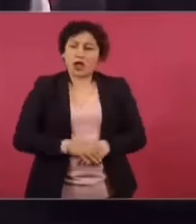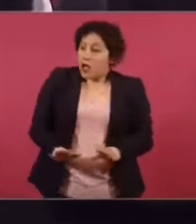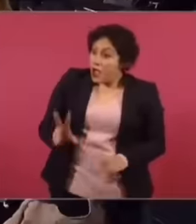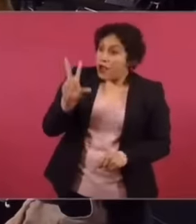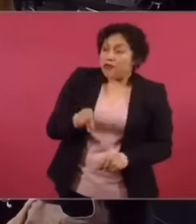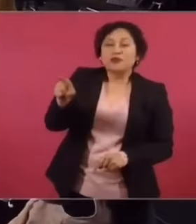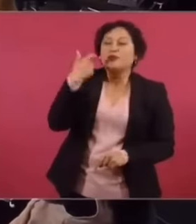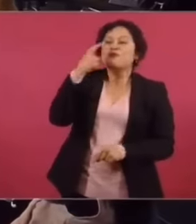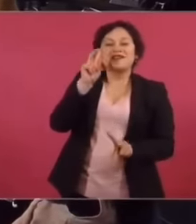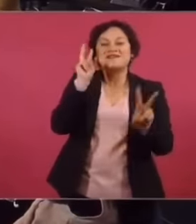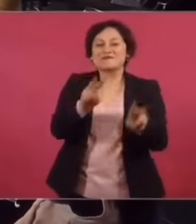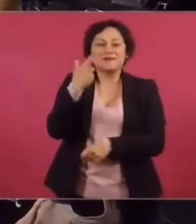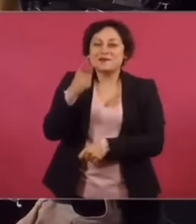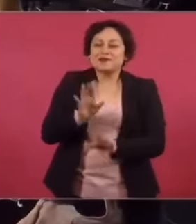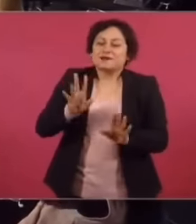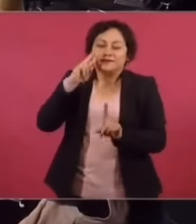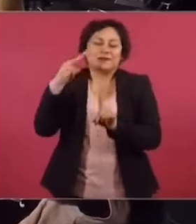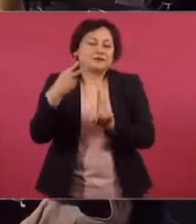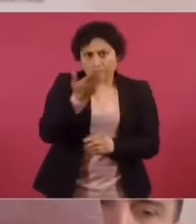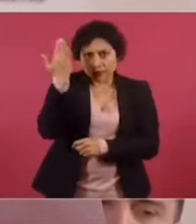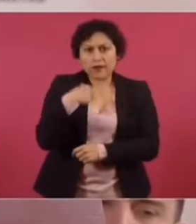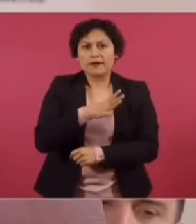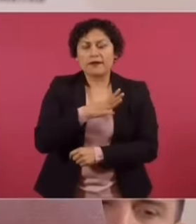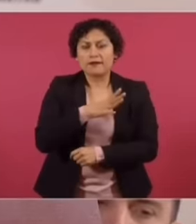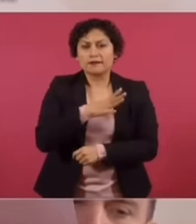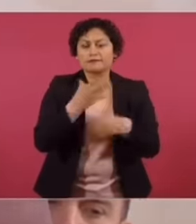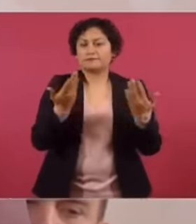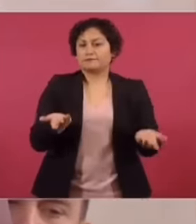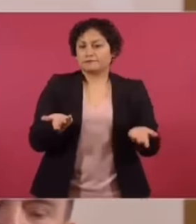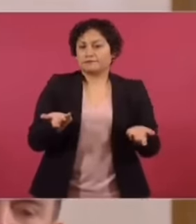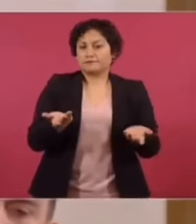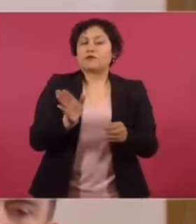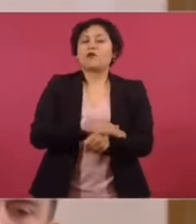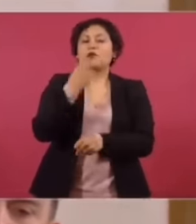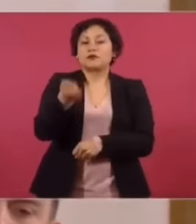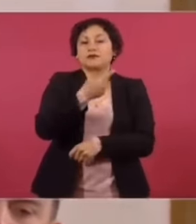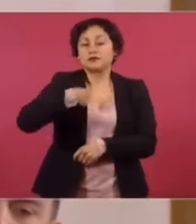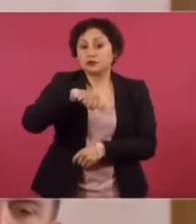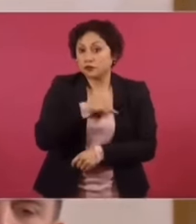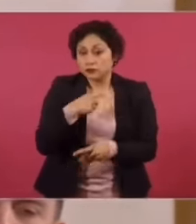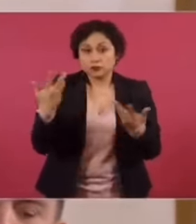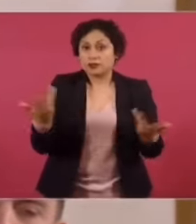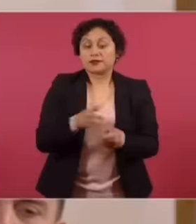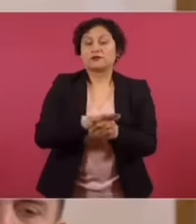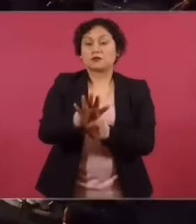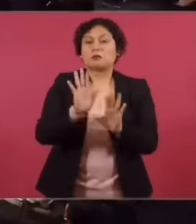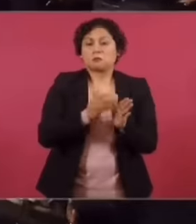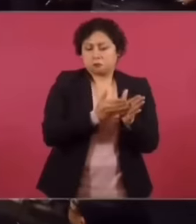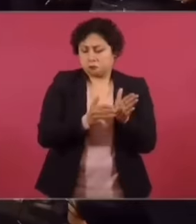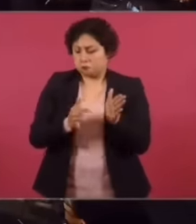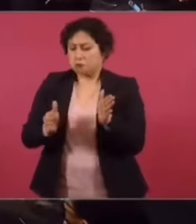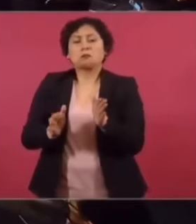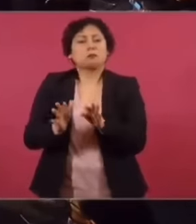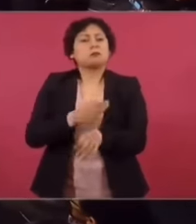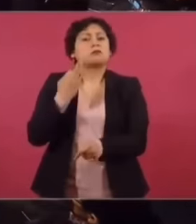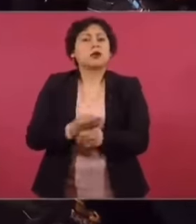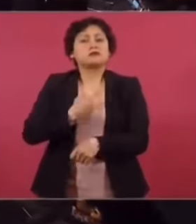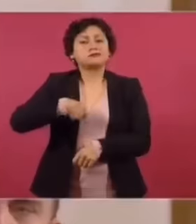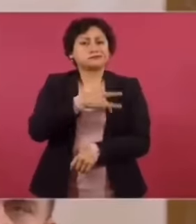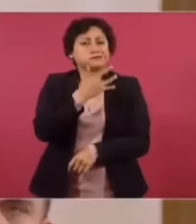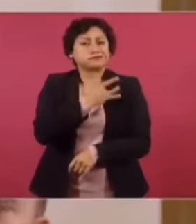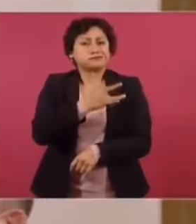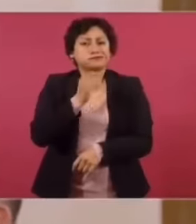quieres ver. Tú no los quieres ver, tenemos visiones distintas. Entonces, lo que estamos haciendo nosotros nos tiene satisfechos porque